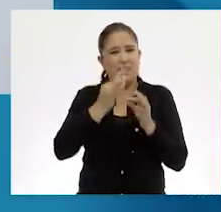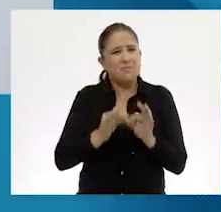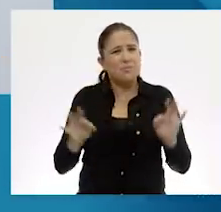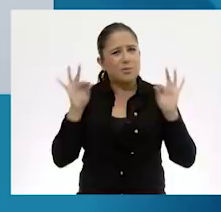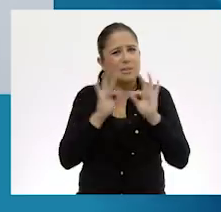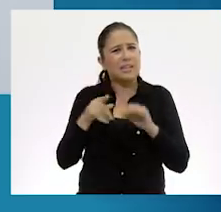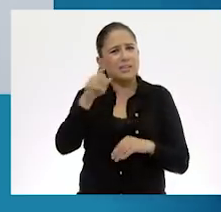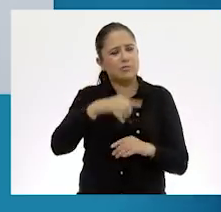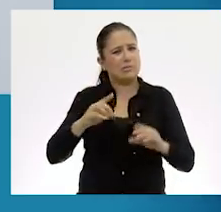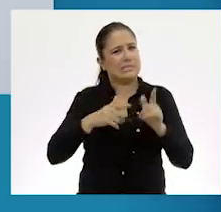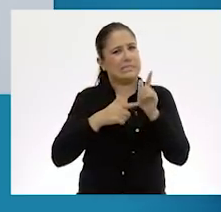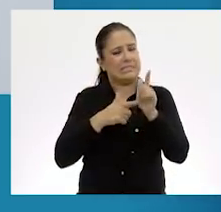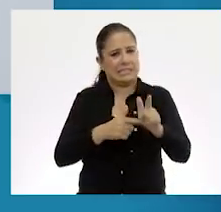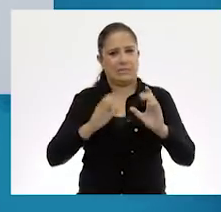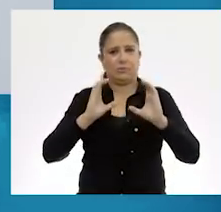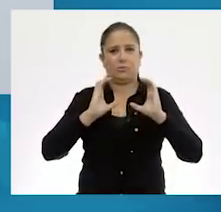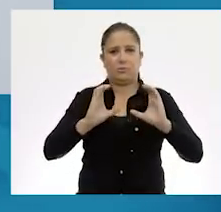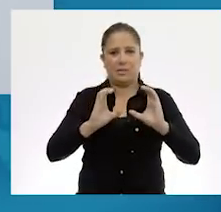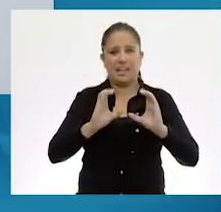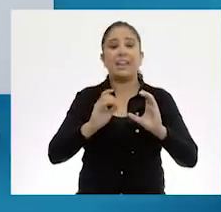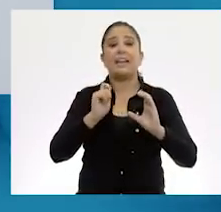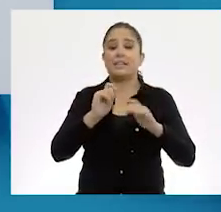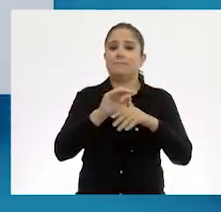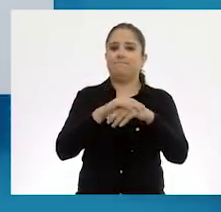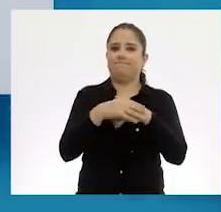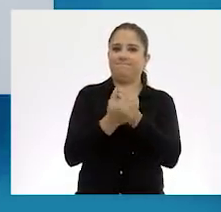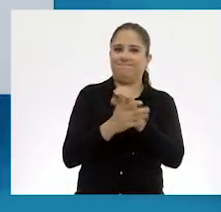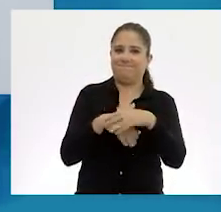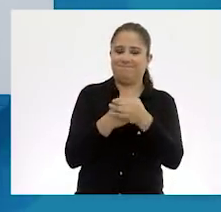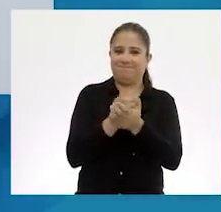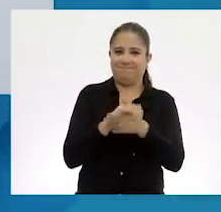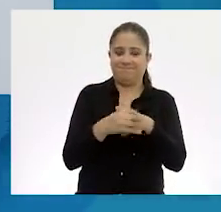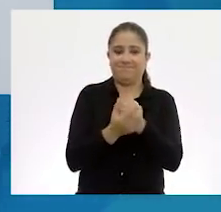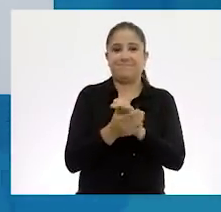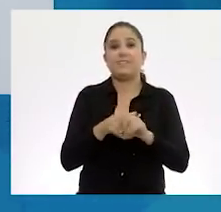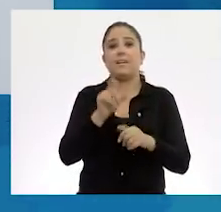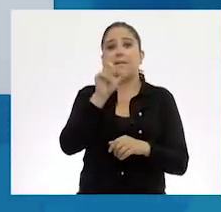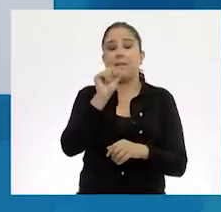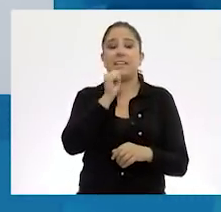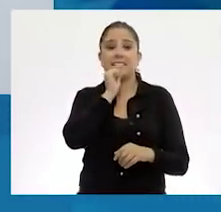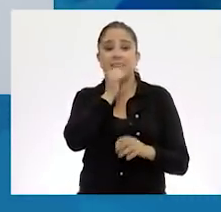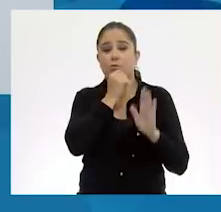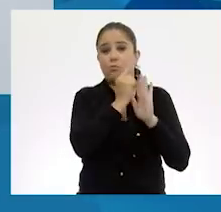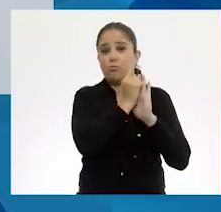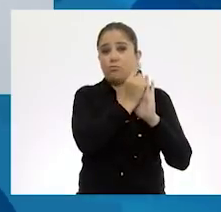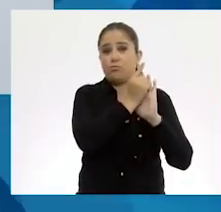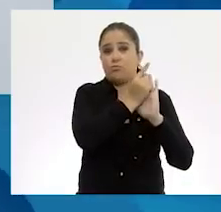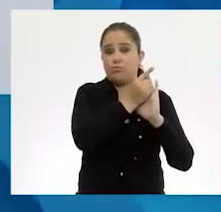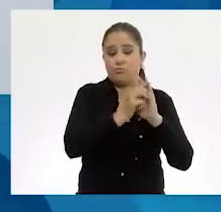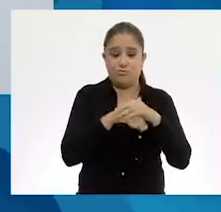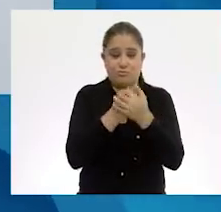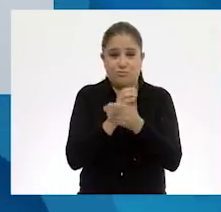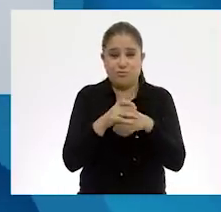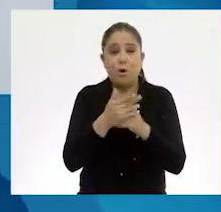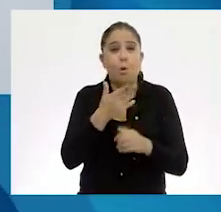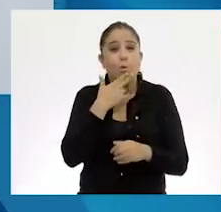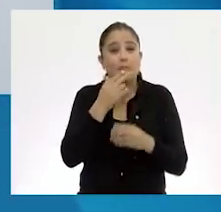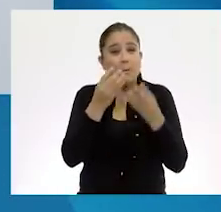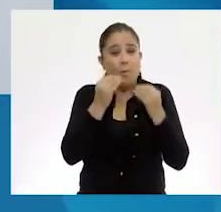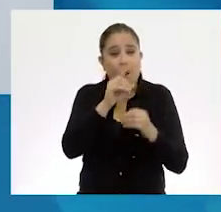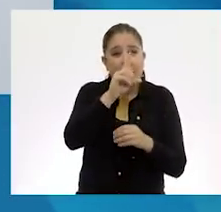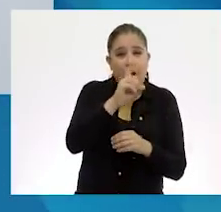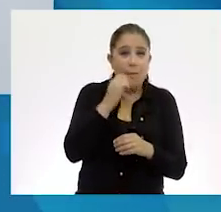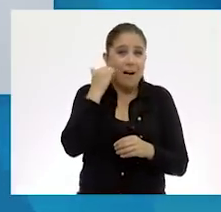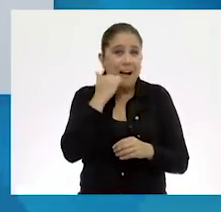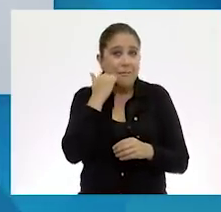seguir cuidándonos, lavándonos las manos por lo menos durante 20 segundos, usando mucha agua y jabón.